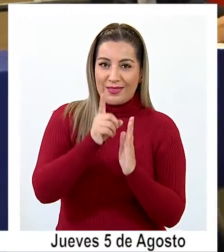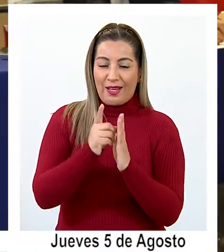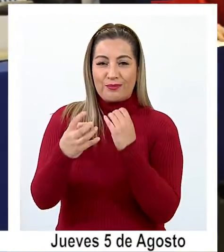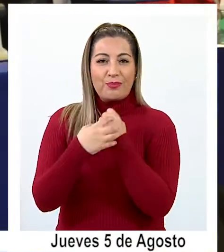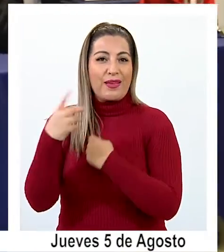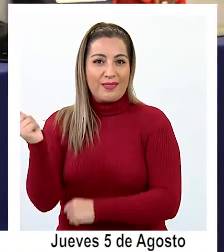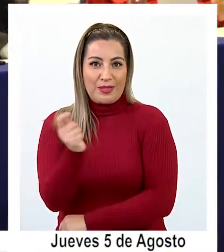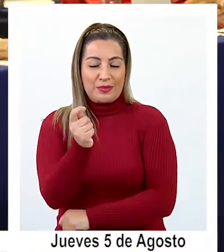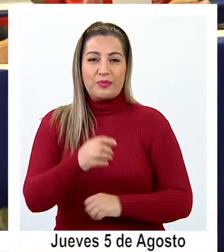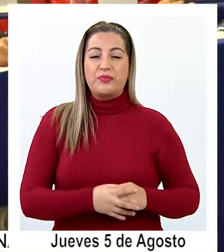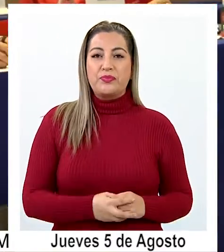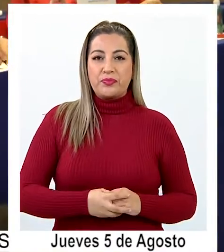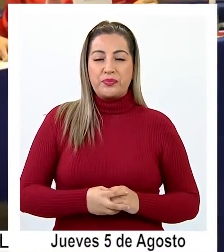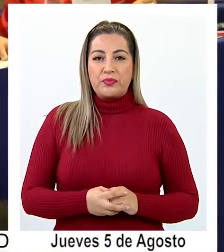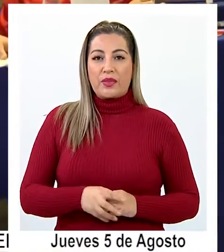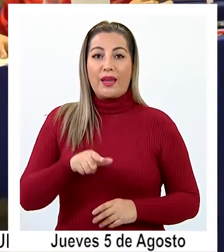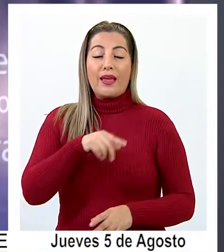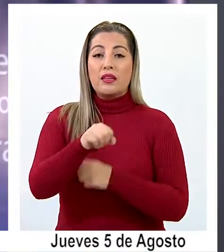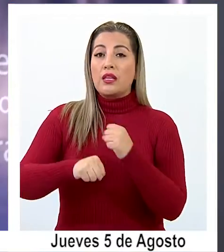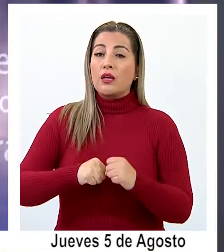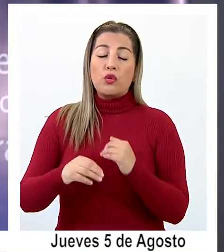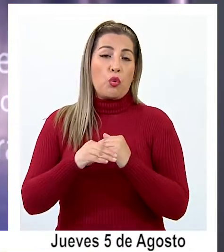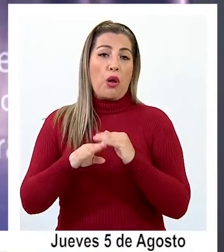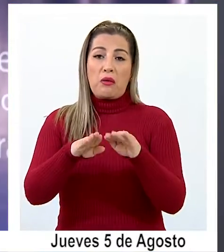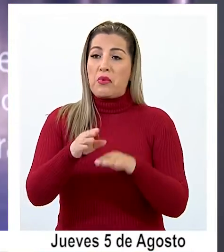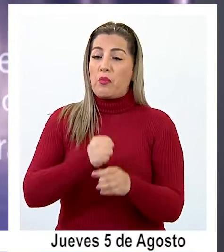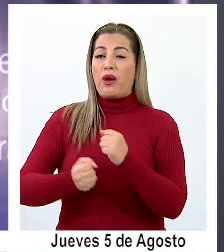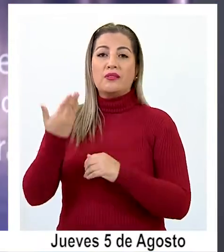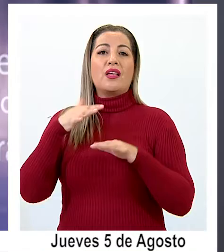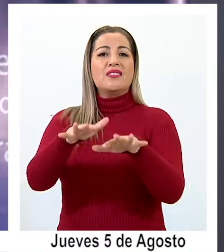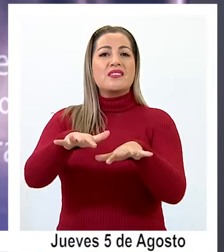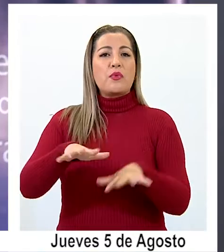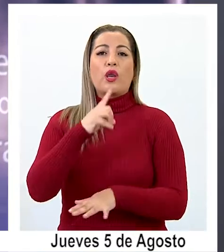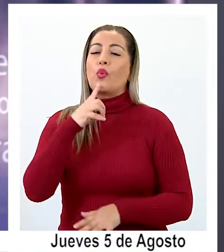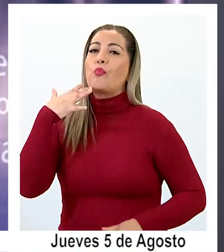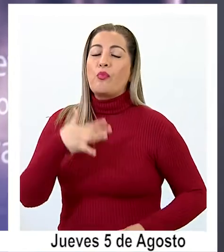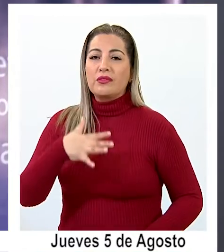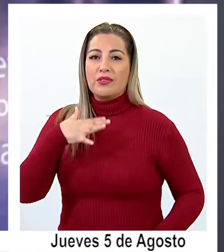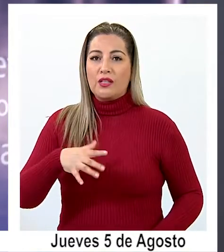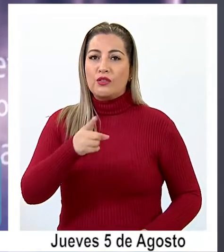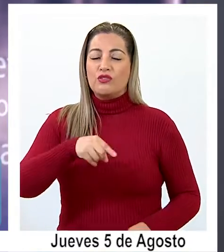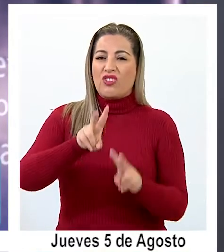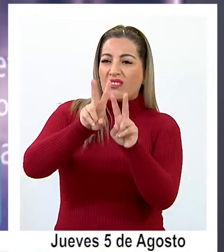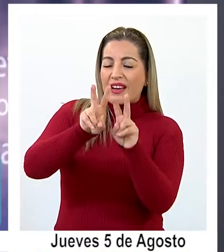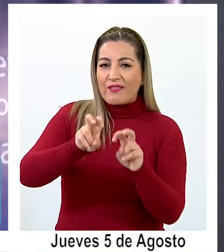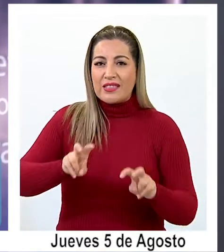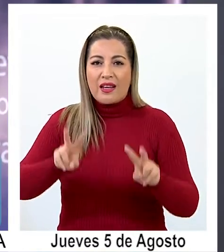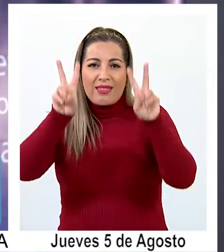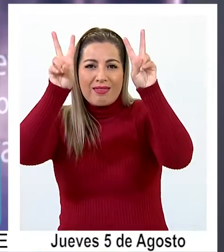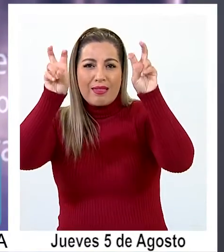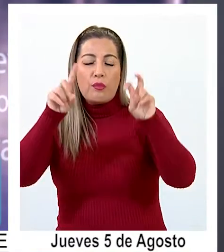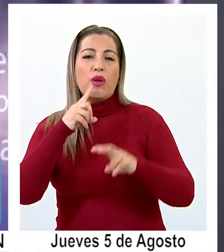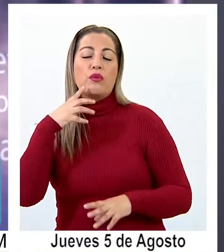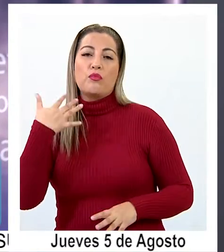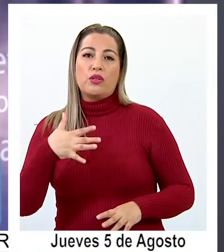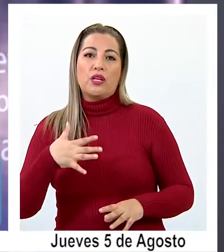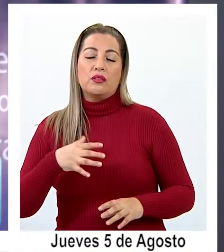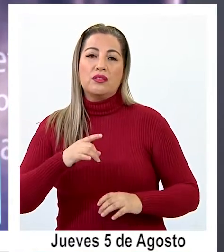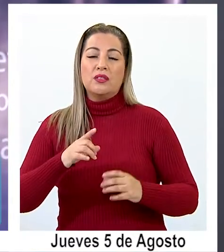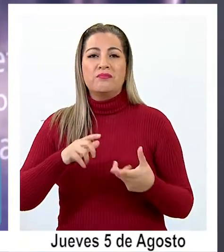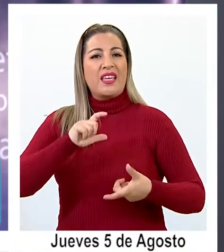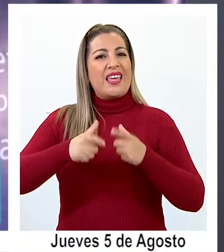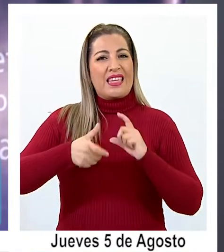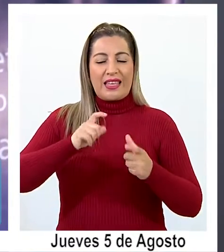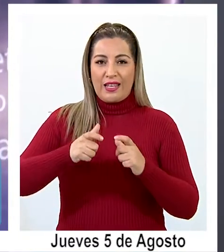de Tarapacá. Tenemos este año, al igual que todos, seminarios de gran importancia, donde vamos a analizar temas importantísimos como de género,